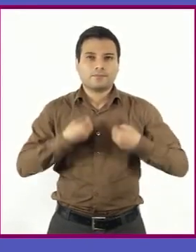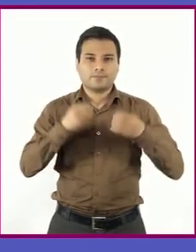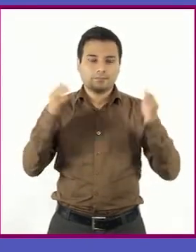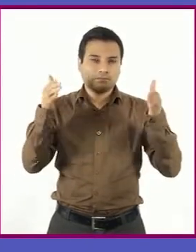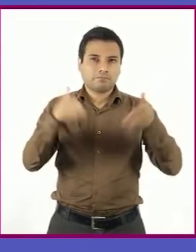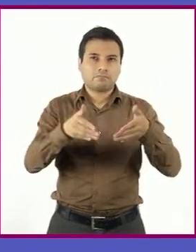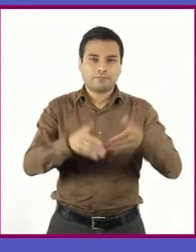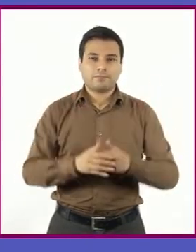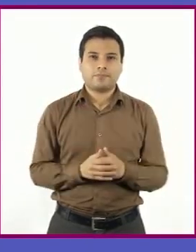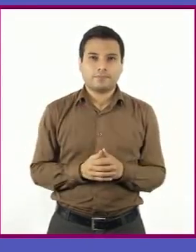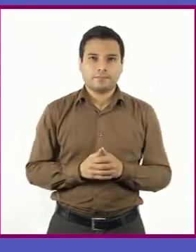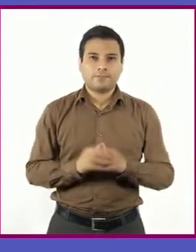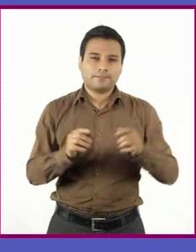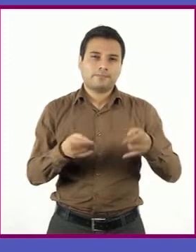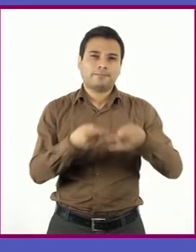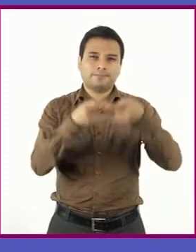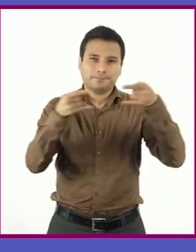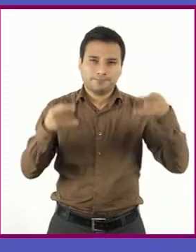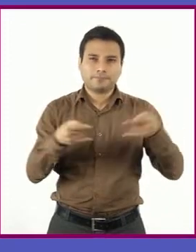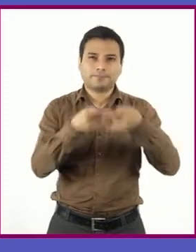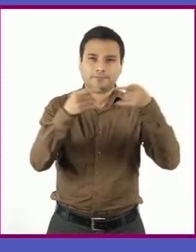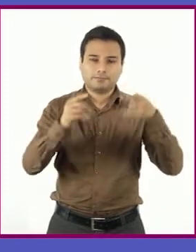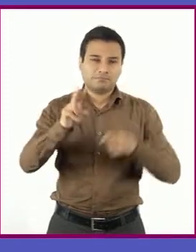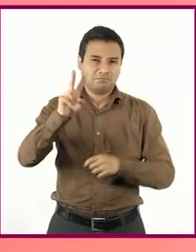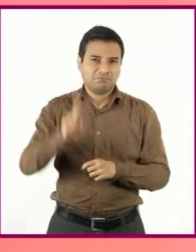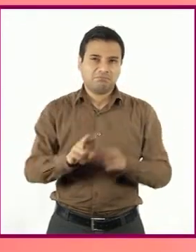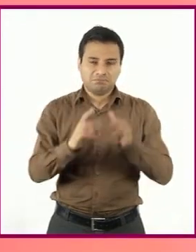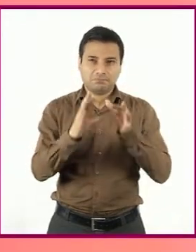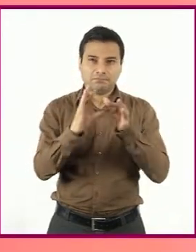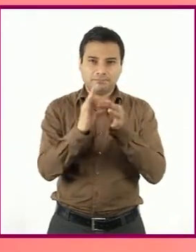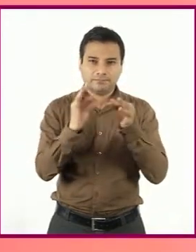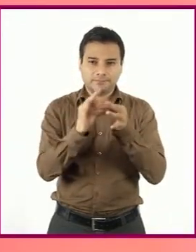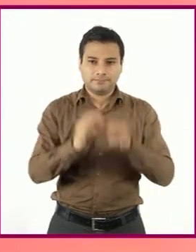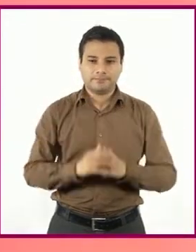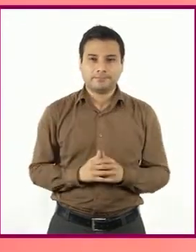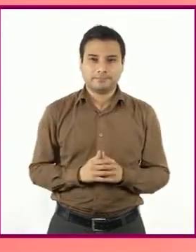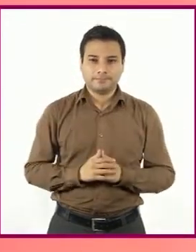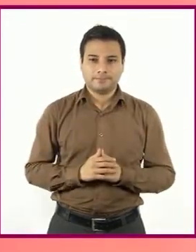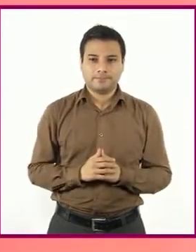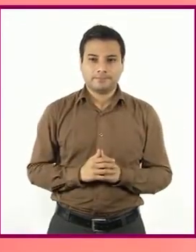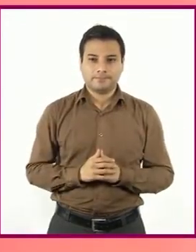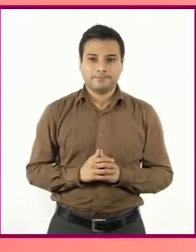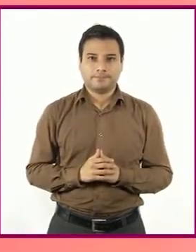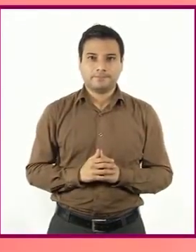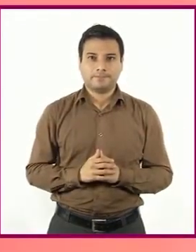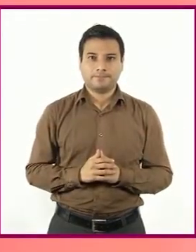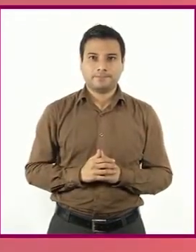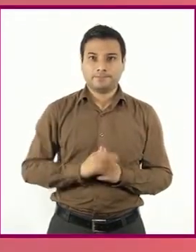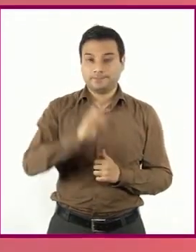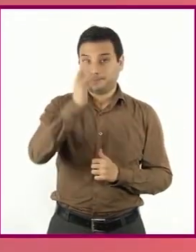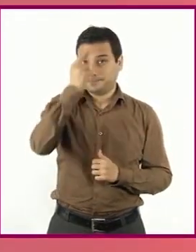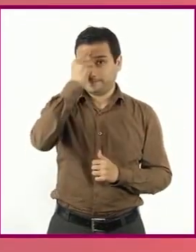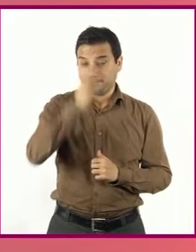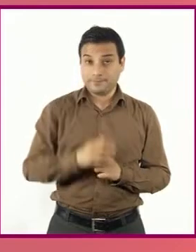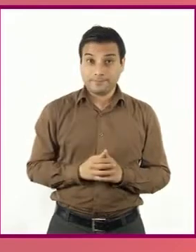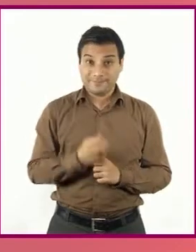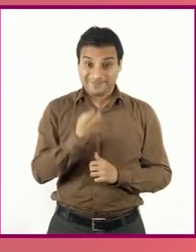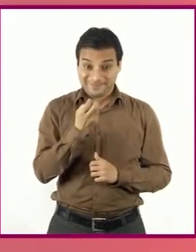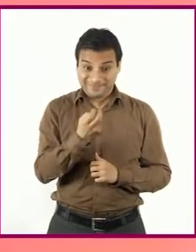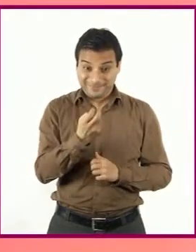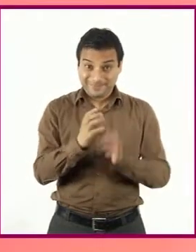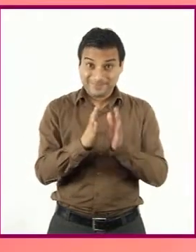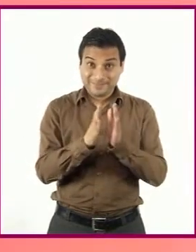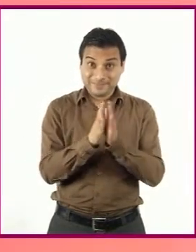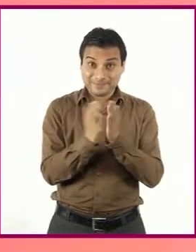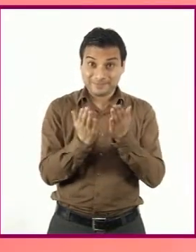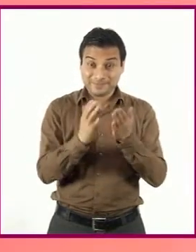sucesos verdaderos. Entendiste muy bien. Recuerda también que en este tipo de textos,